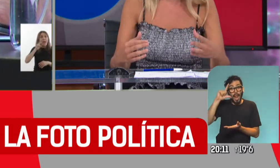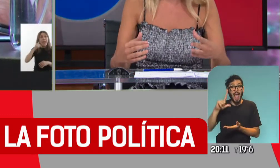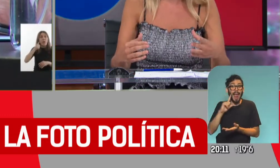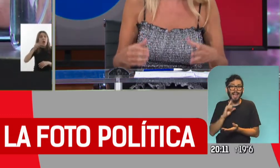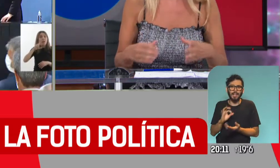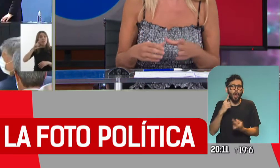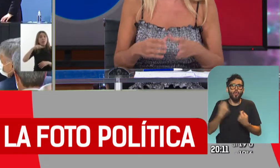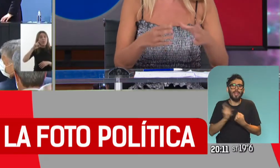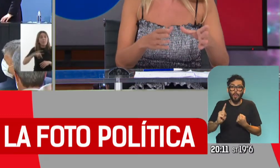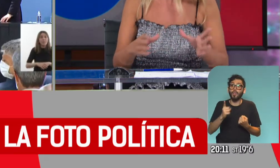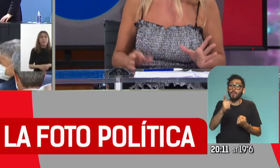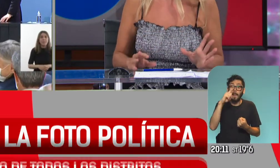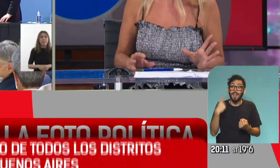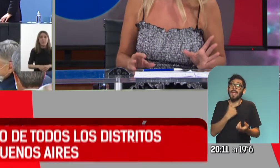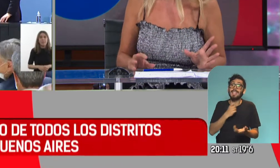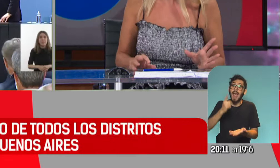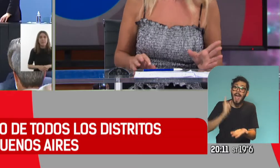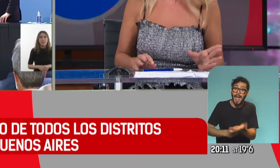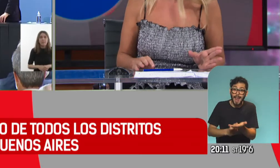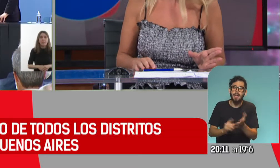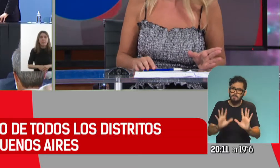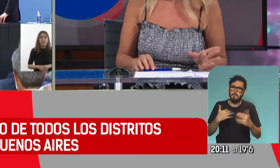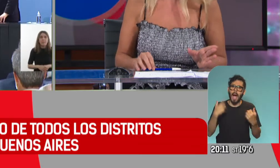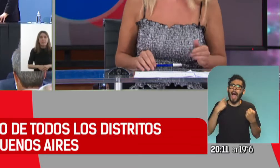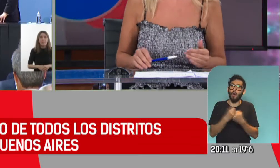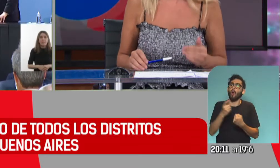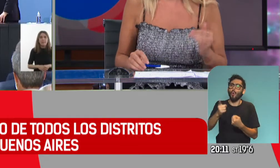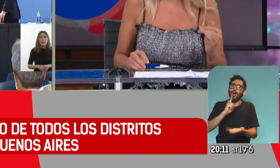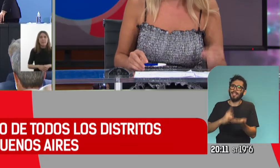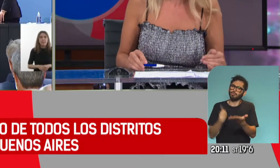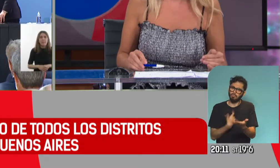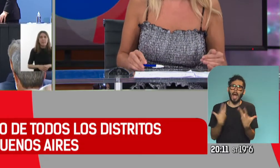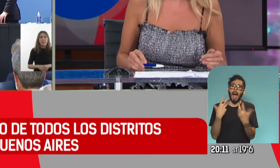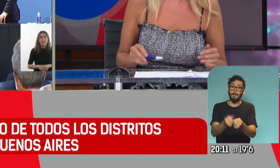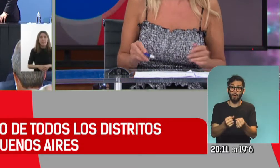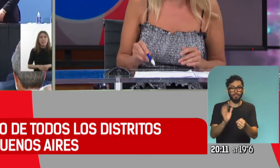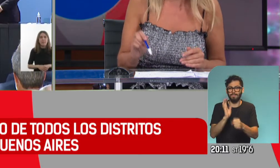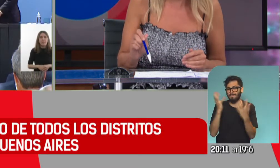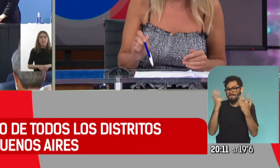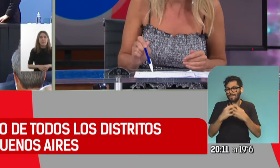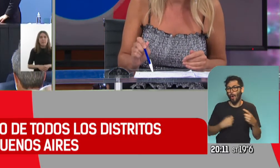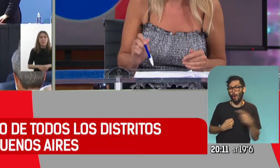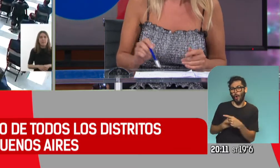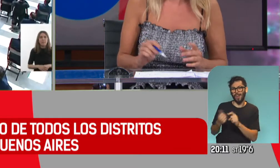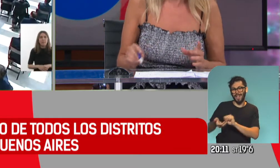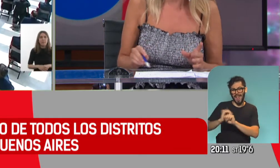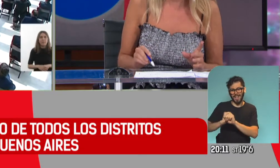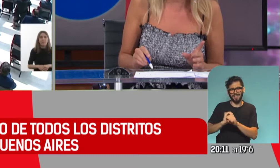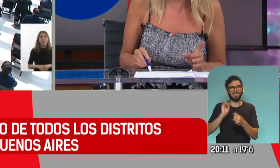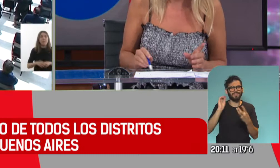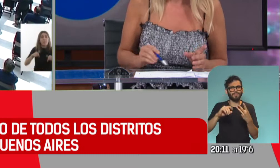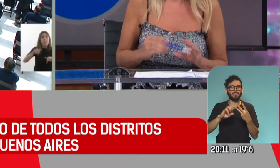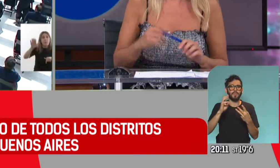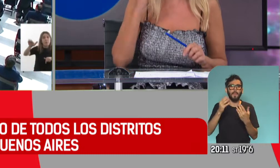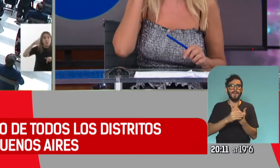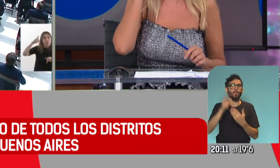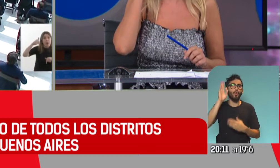avanzar con esto. Usted nos conduce y nosotros vamos a ir detrás. Así que un mensaje fuerte a la reta. Y también lo dijo Guzmán. Guzmán dijo